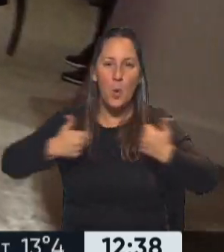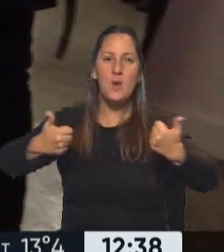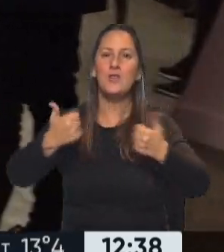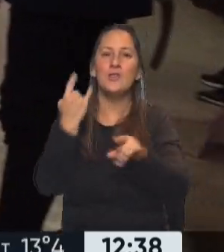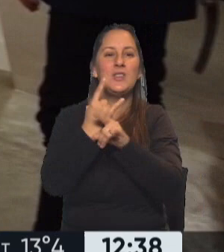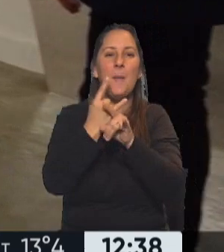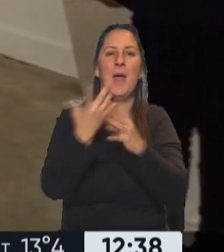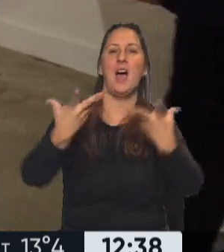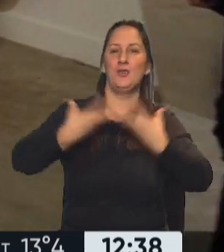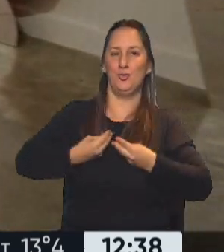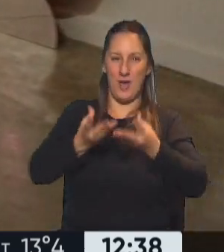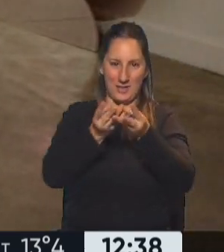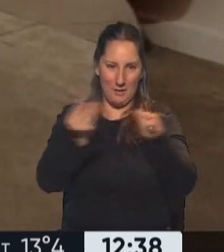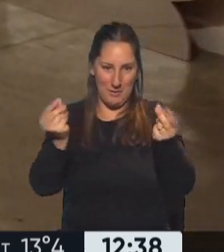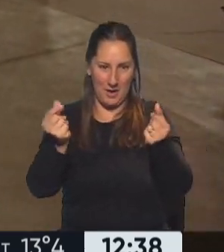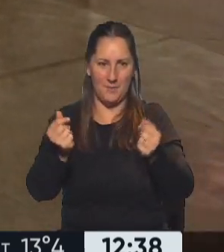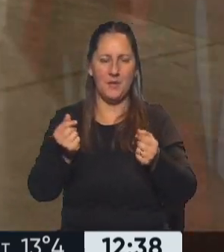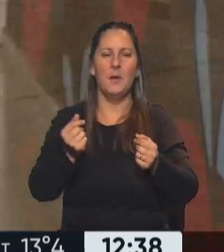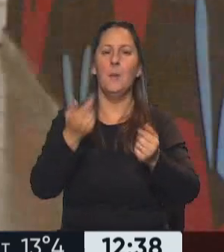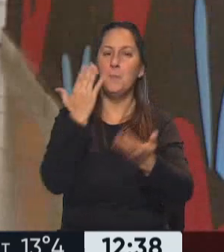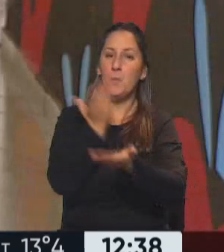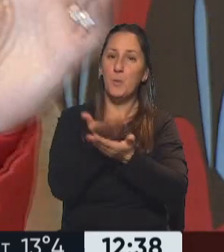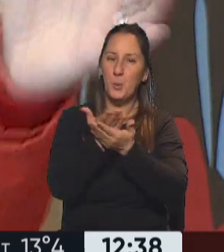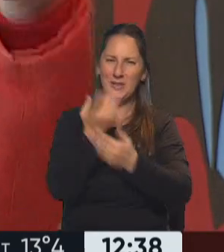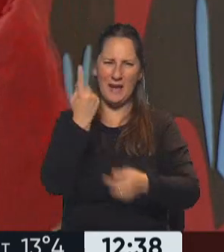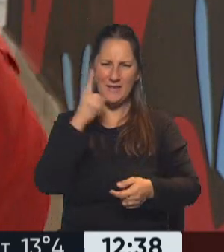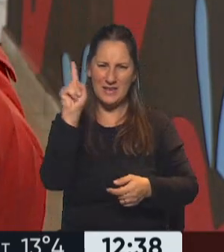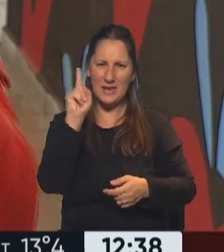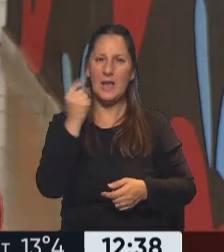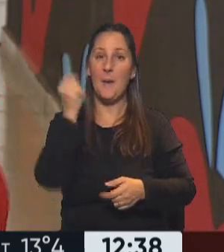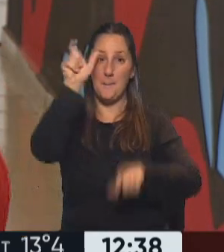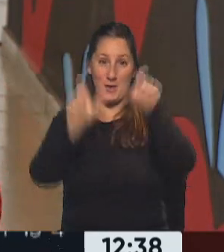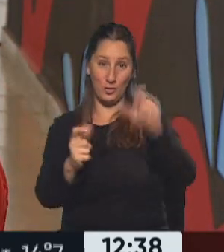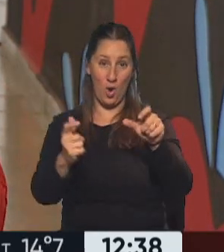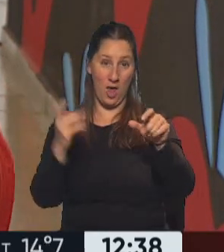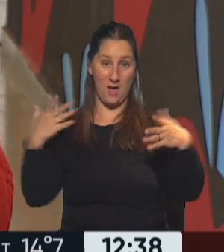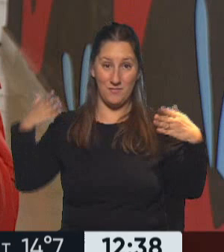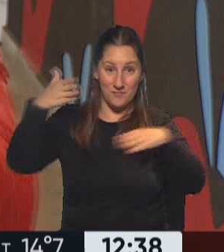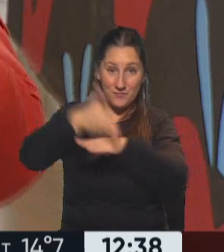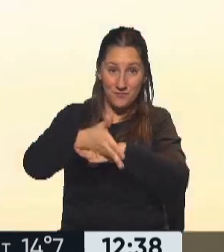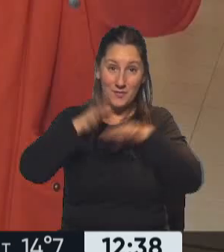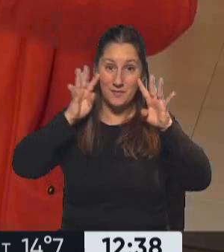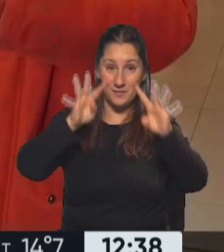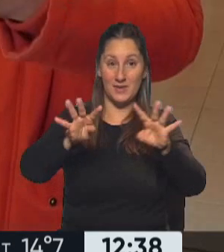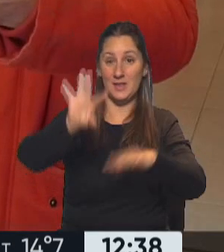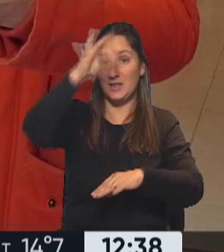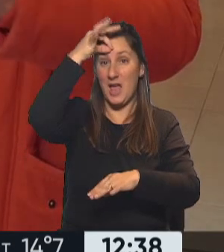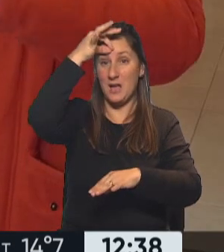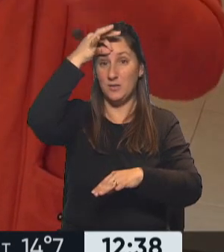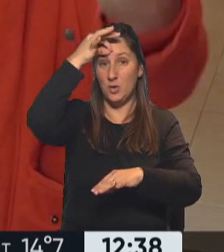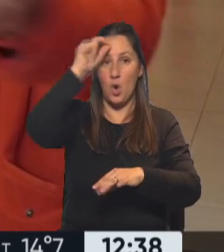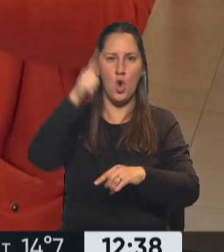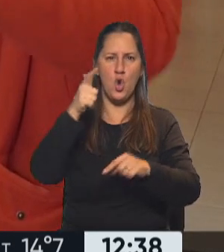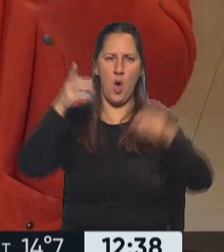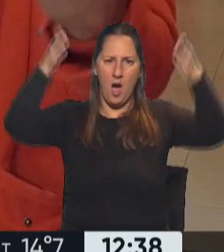una obra. Empieza a suceder algo extraño con la propuesta, que es que estos espectadores que vienen a presenciar una obra de teatro, al no haber una cuarta